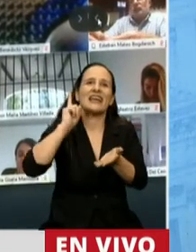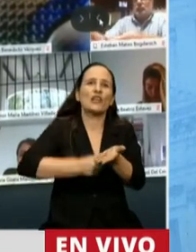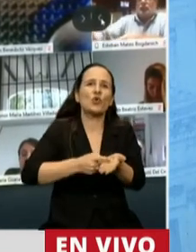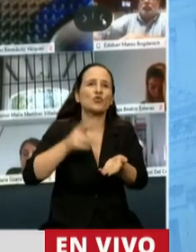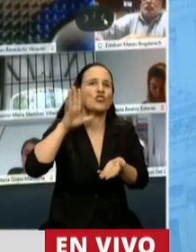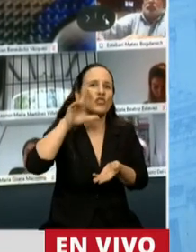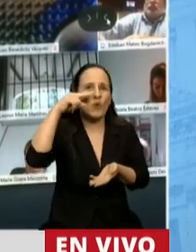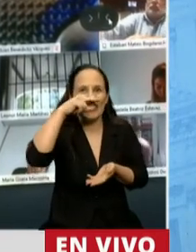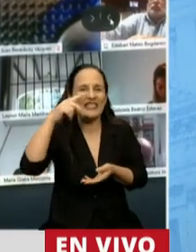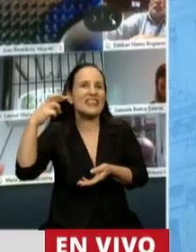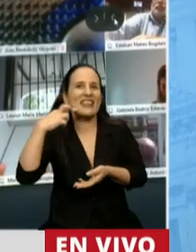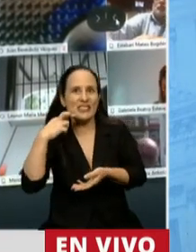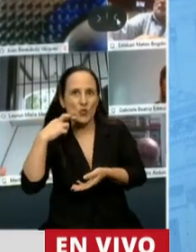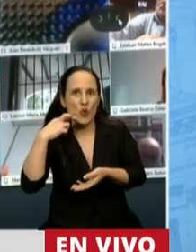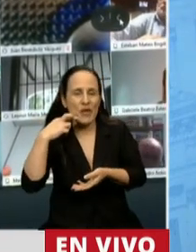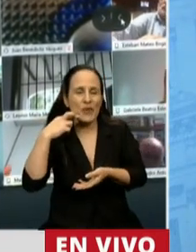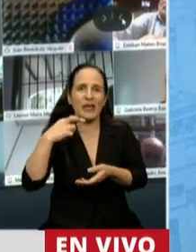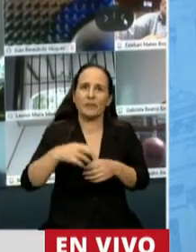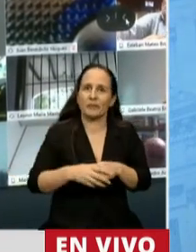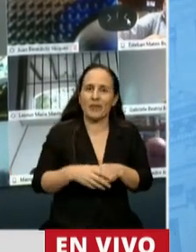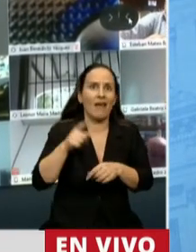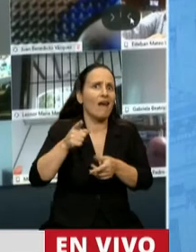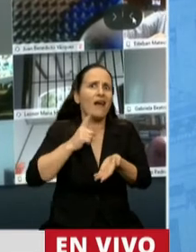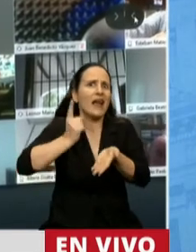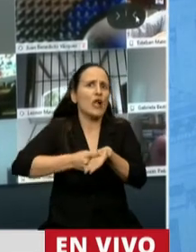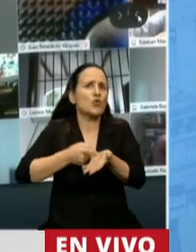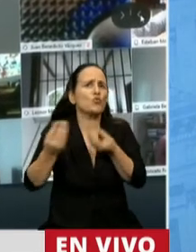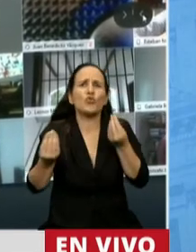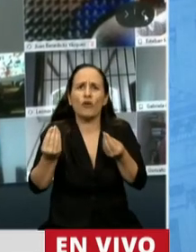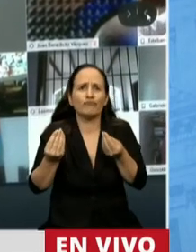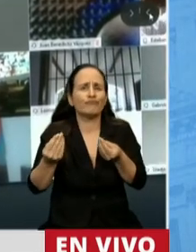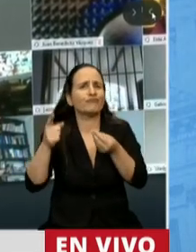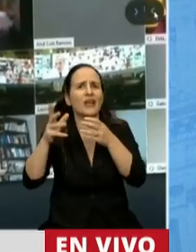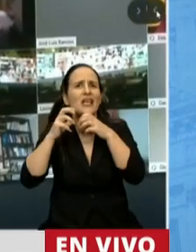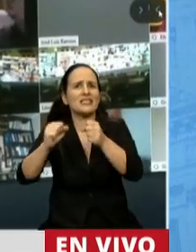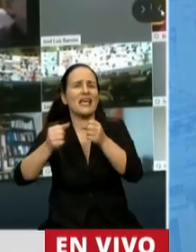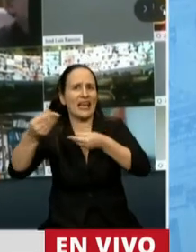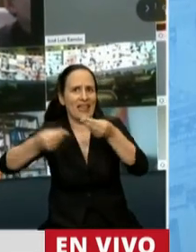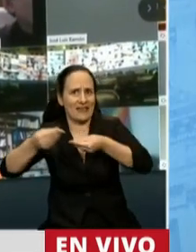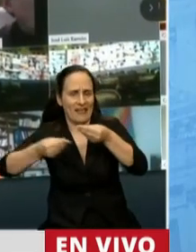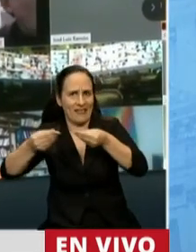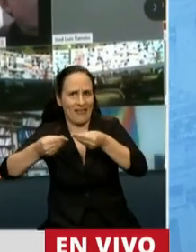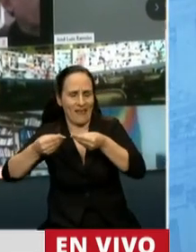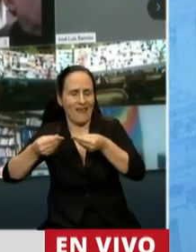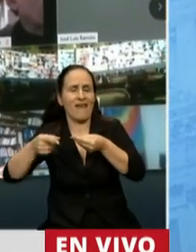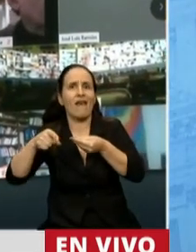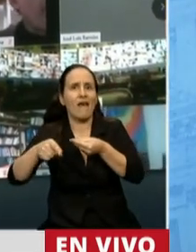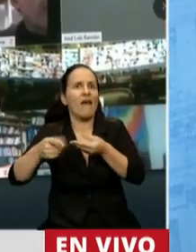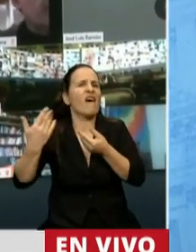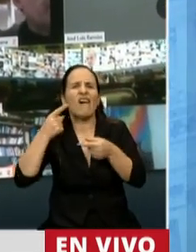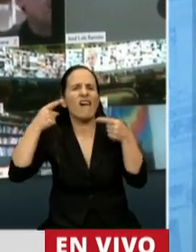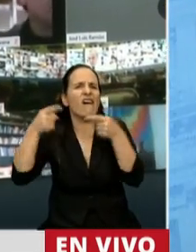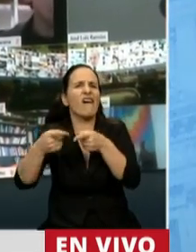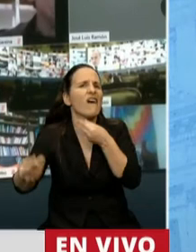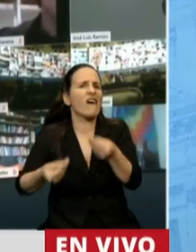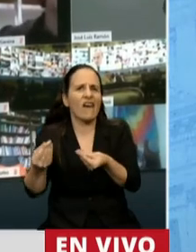5719, una resolución conjunta de las Secretarías de Hacienda y de Finanzas, que está destinada